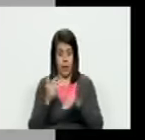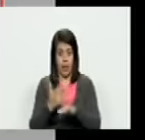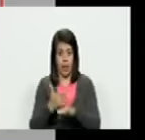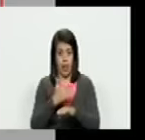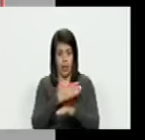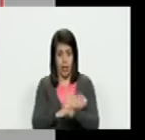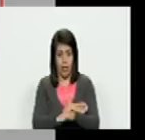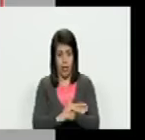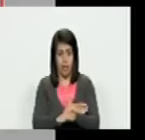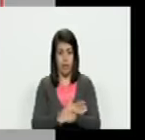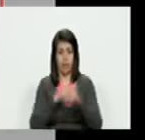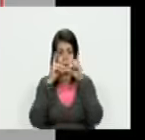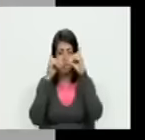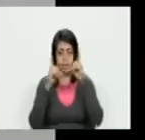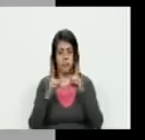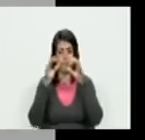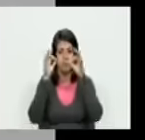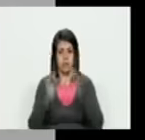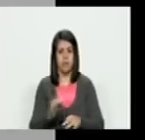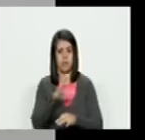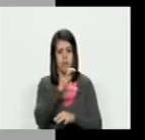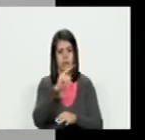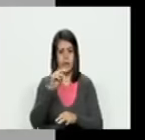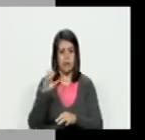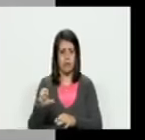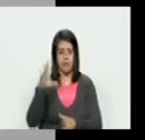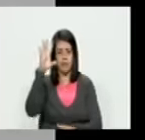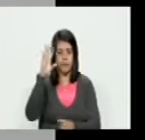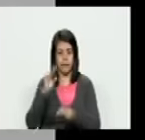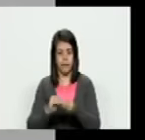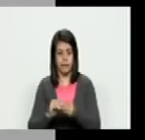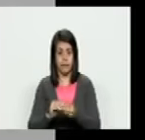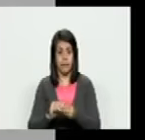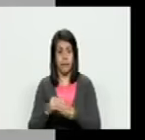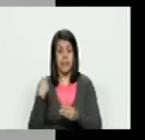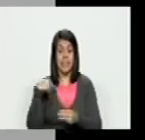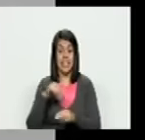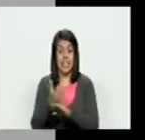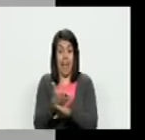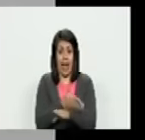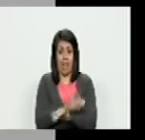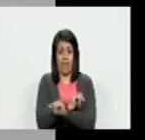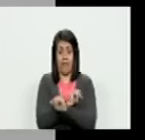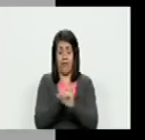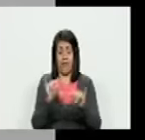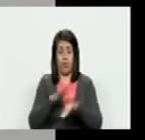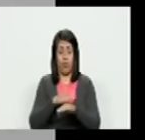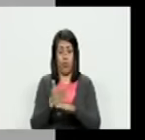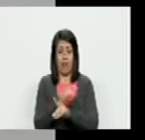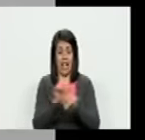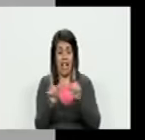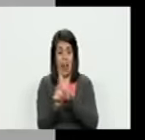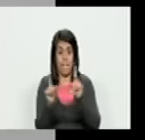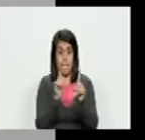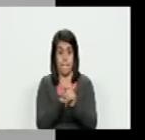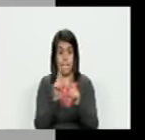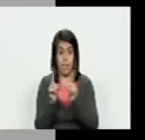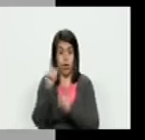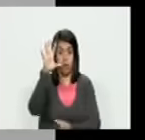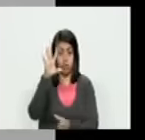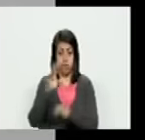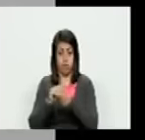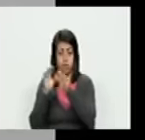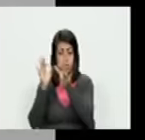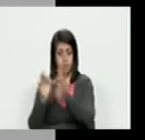de que la institución oficial en nuestro caso el CNE de los resultados ellos tienen que terminar antes porque la idea es sustituir el resultado